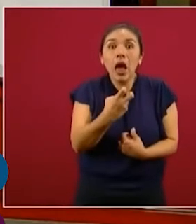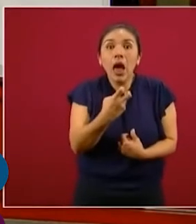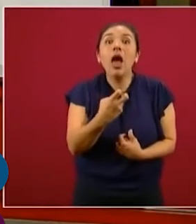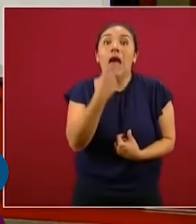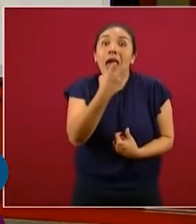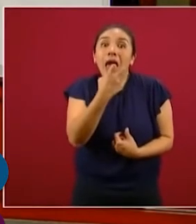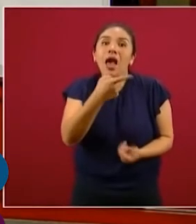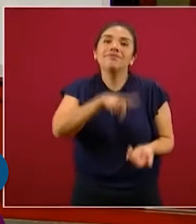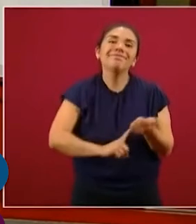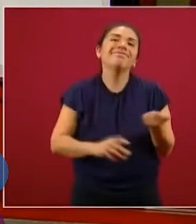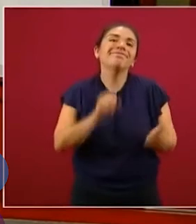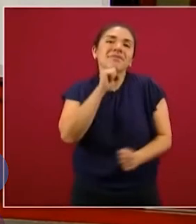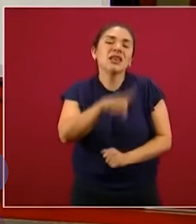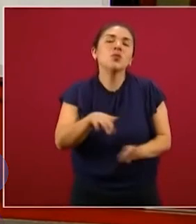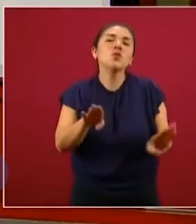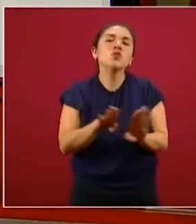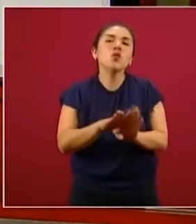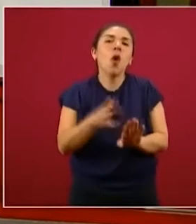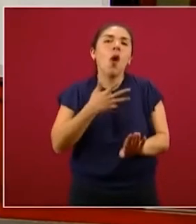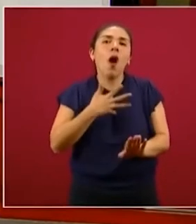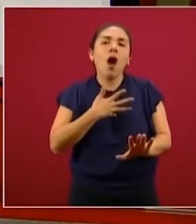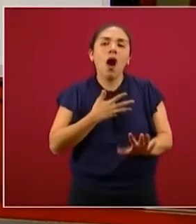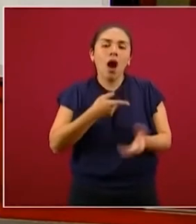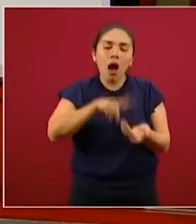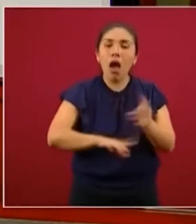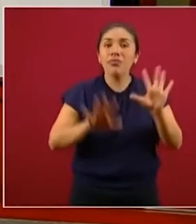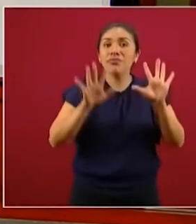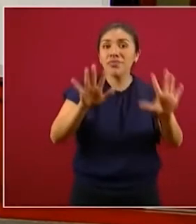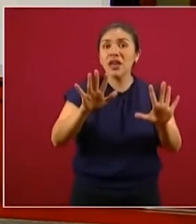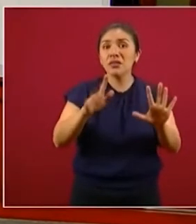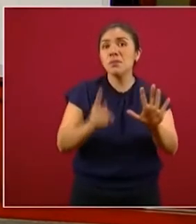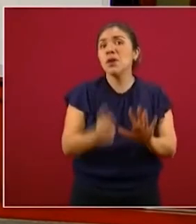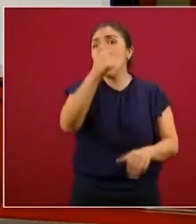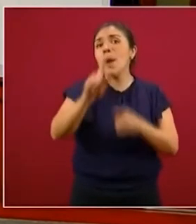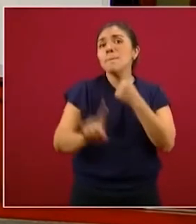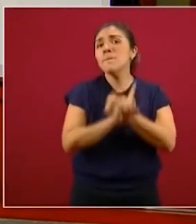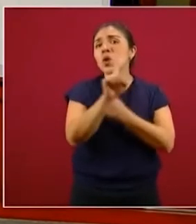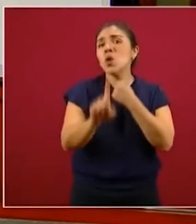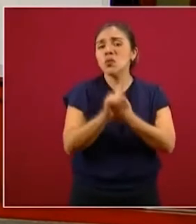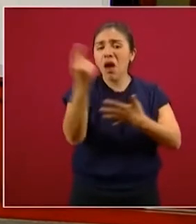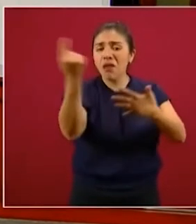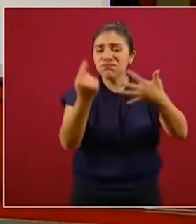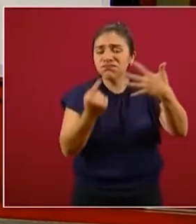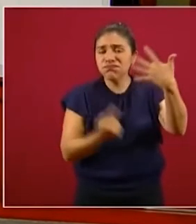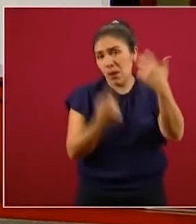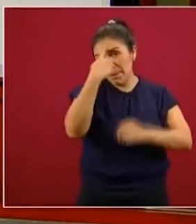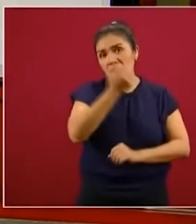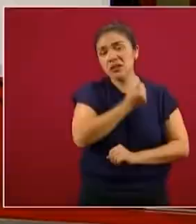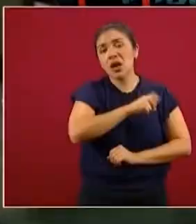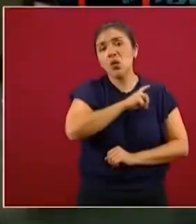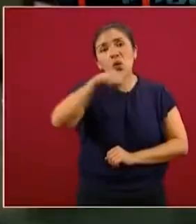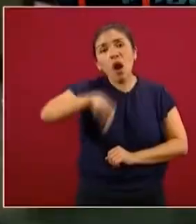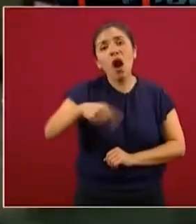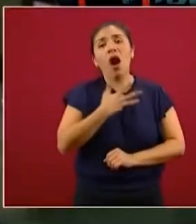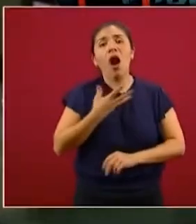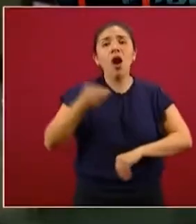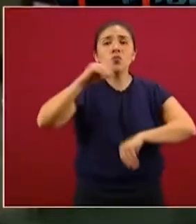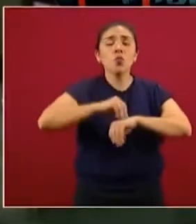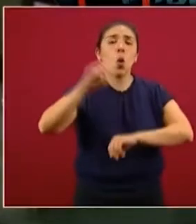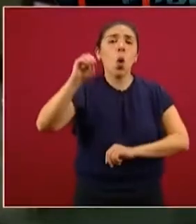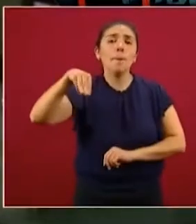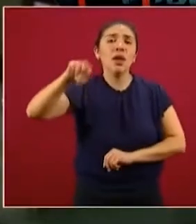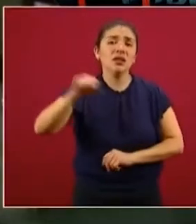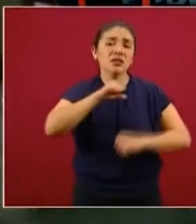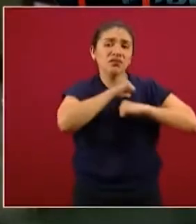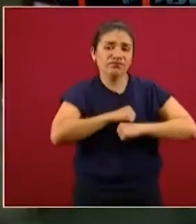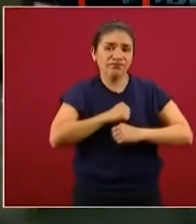es uno de los diez principales problemas de salud pública que puso la Organización Mundial de